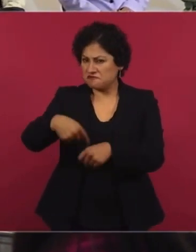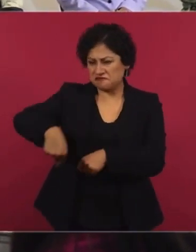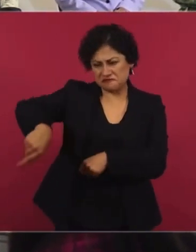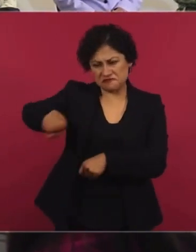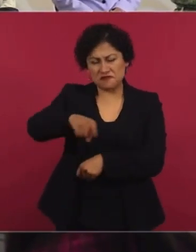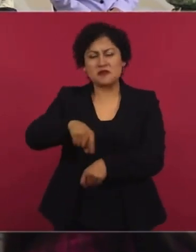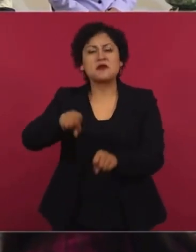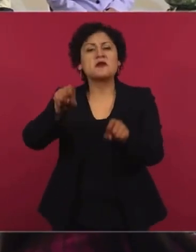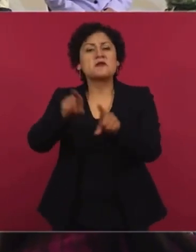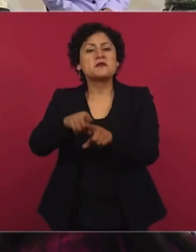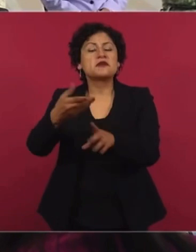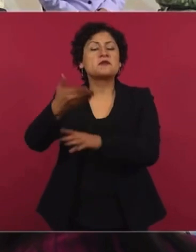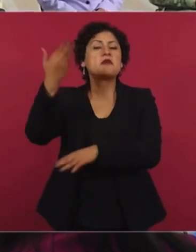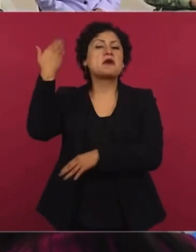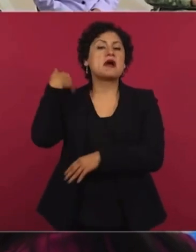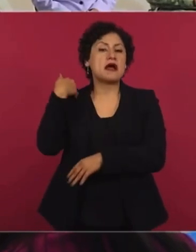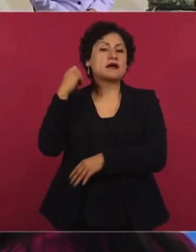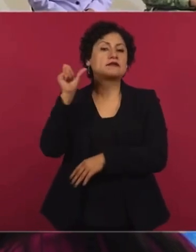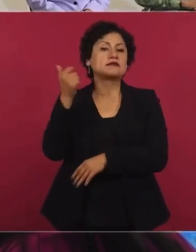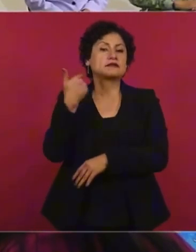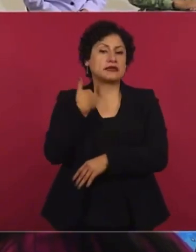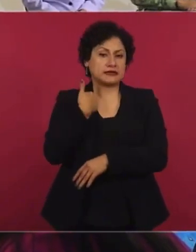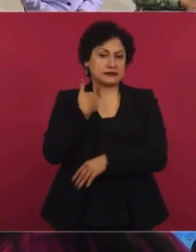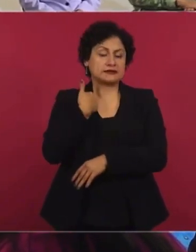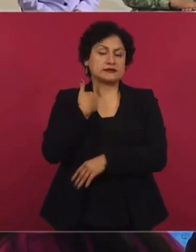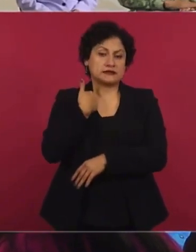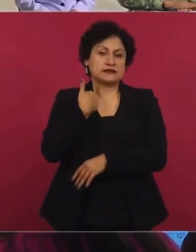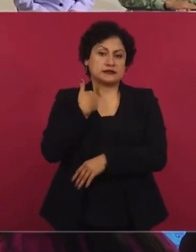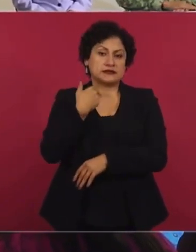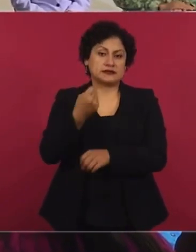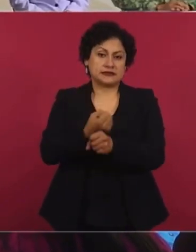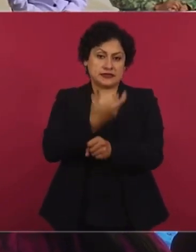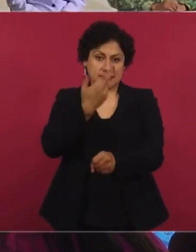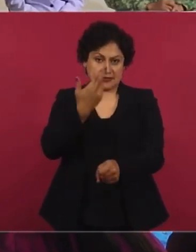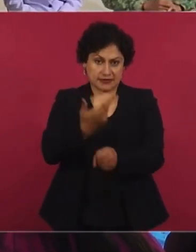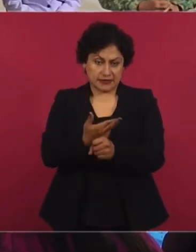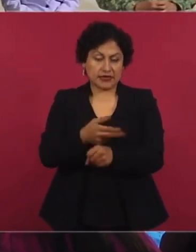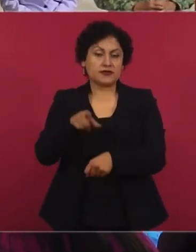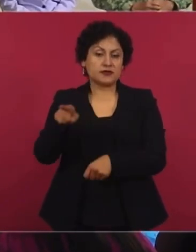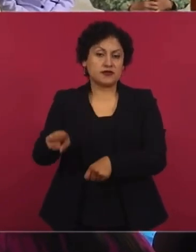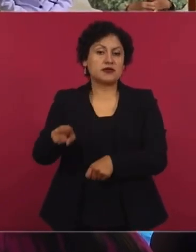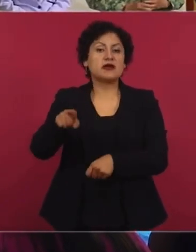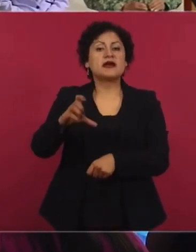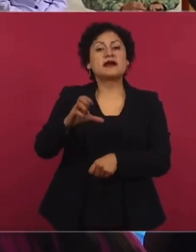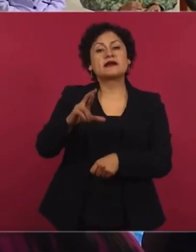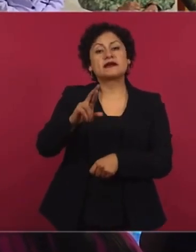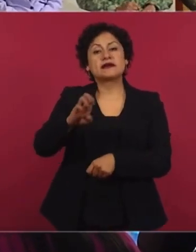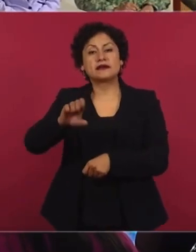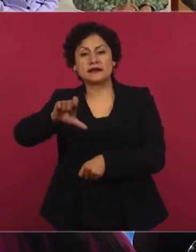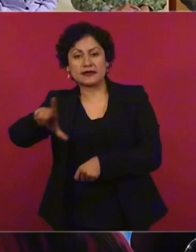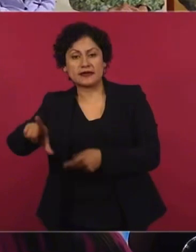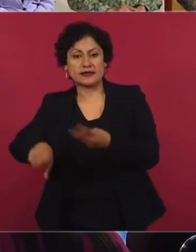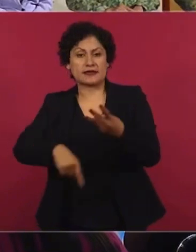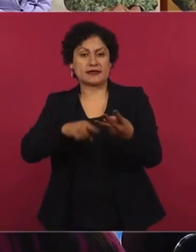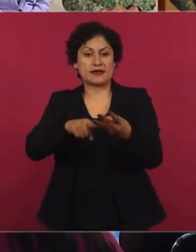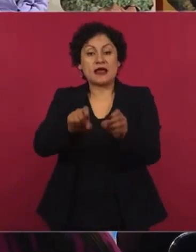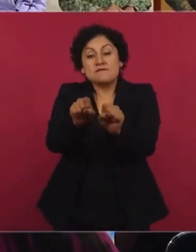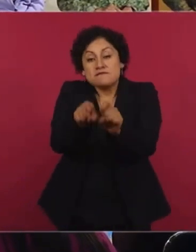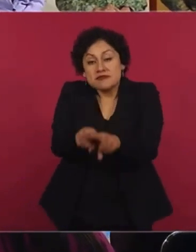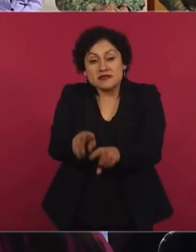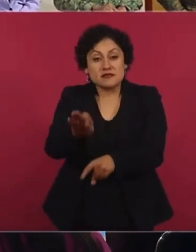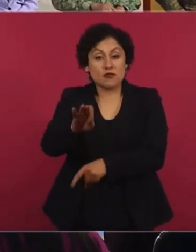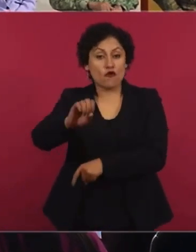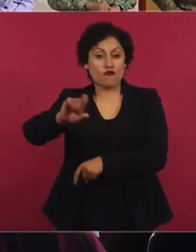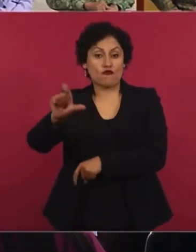que era secretario de Gobernación, Fox, desde luego, porque no querían que yo apareciera en la boleta como